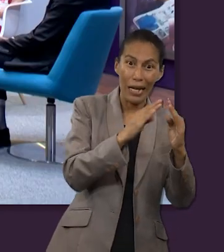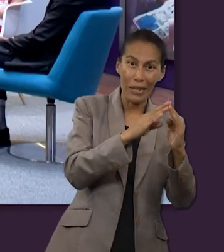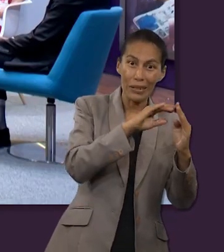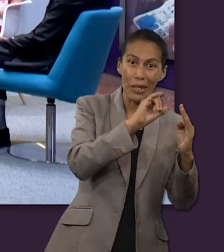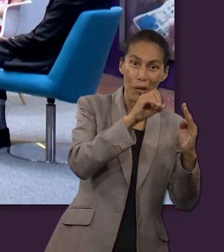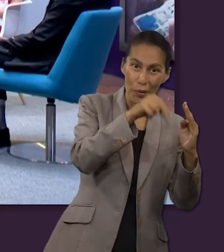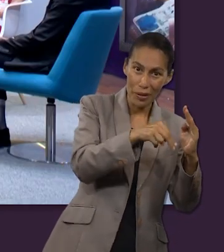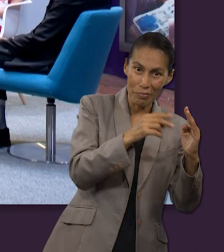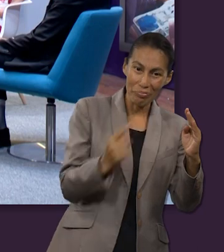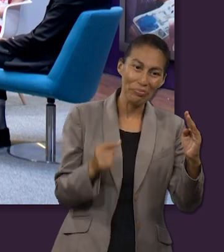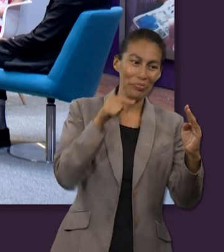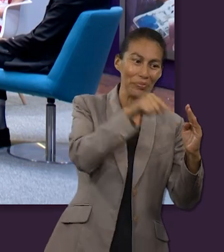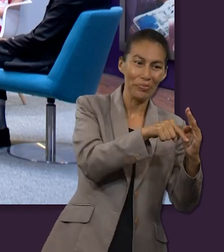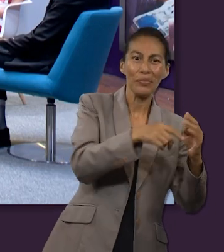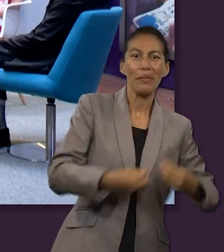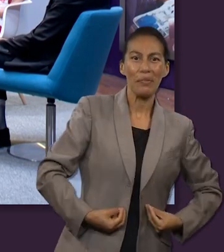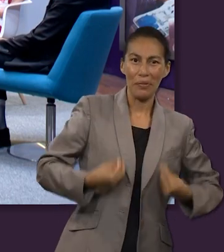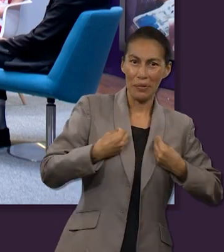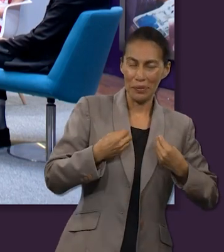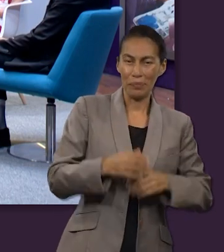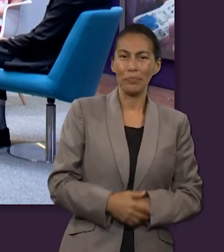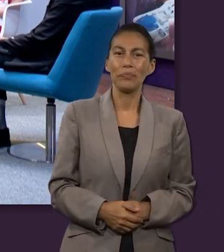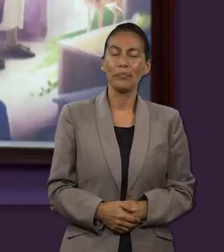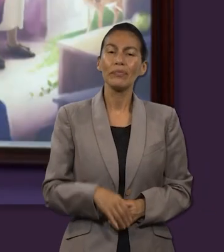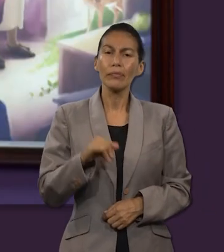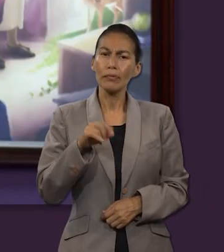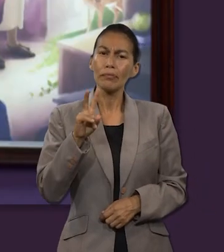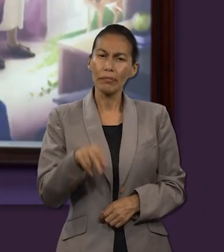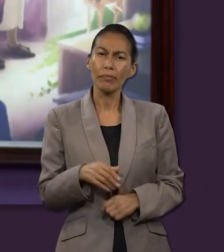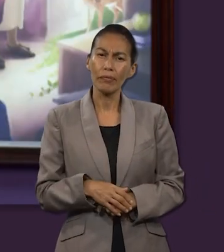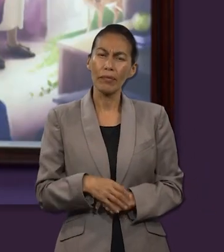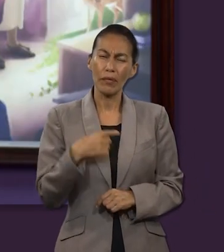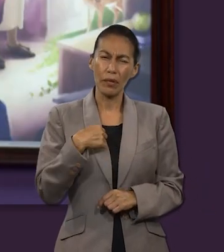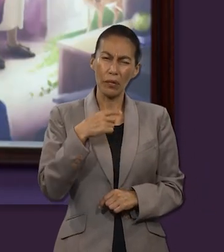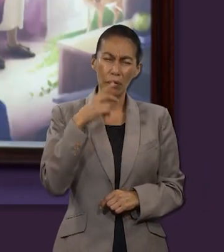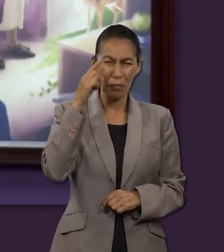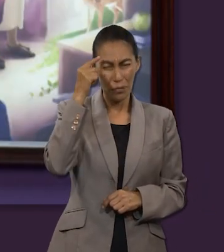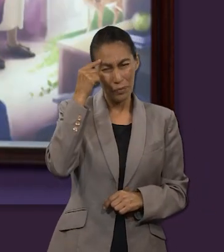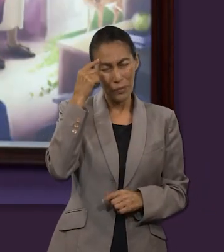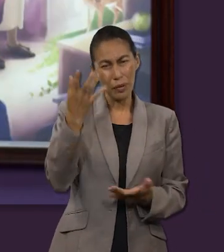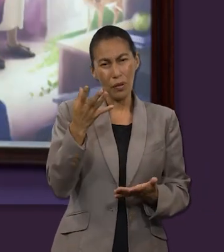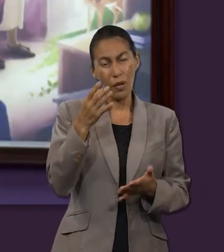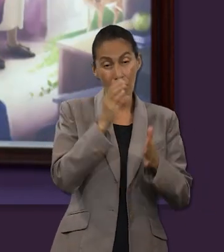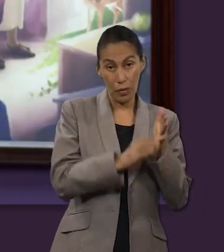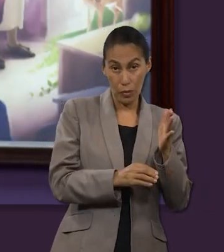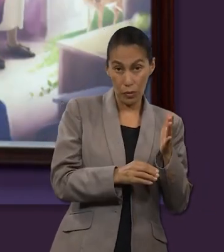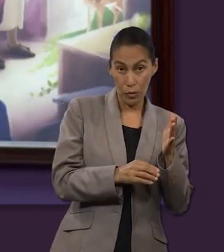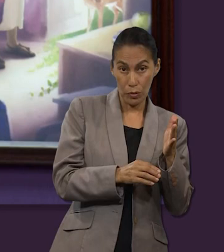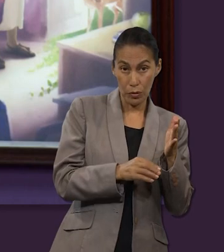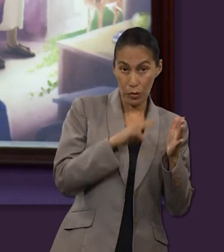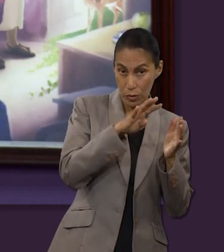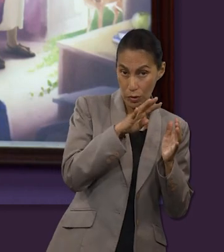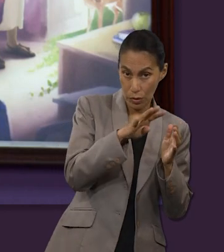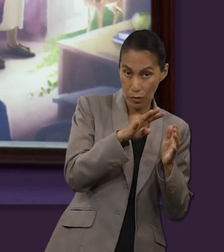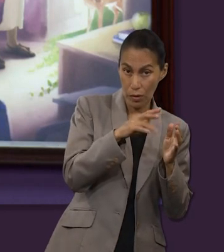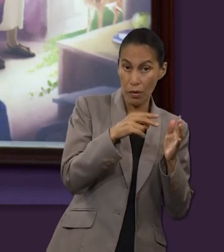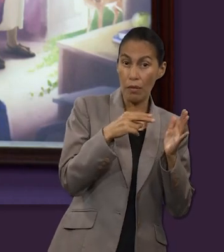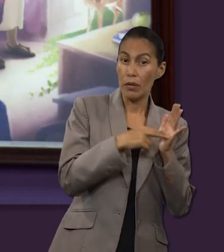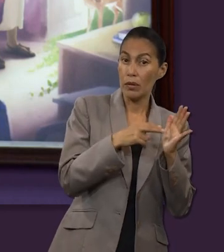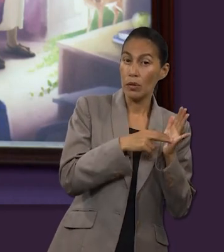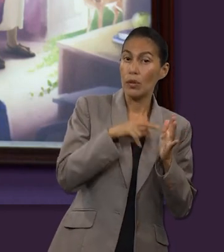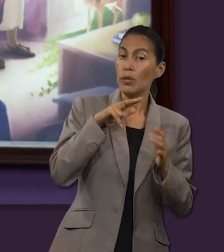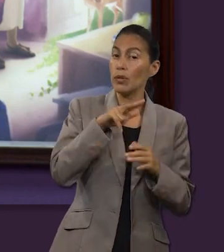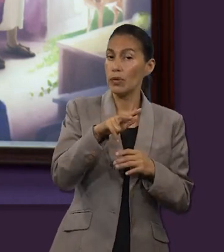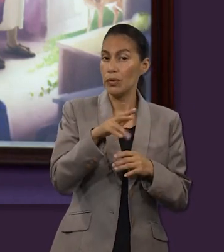Sí, yo presento de Juan este capítulo 19 hacia la última parte, desde el